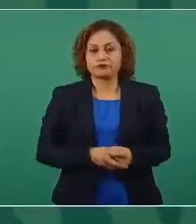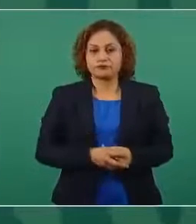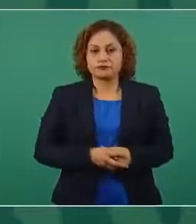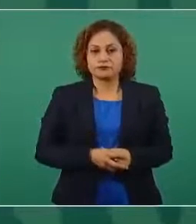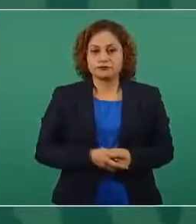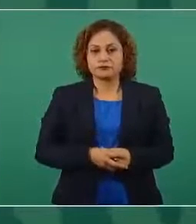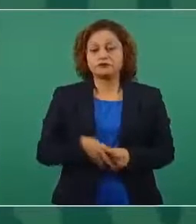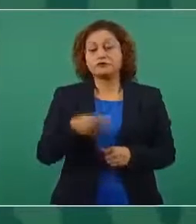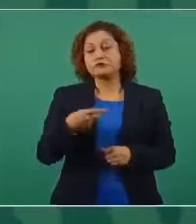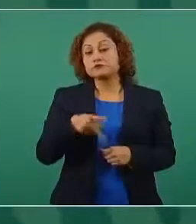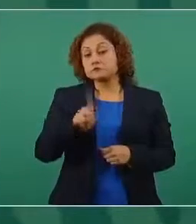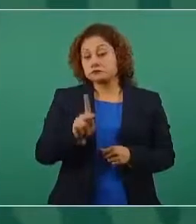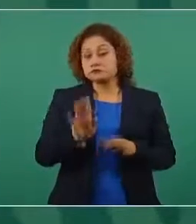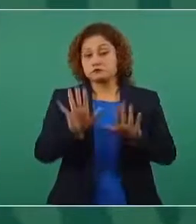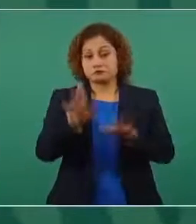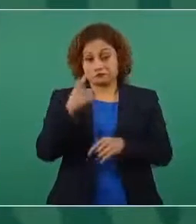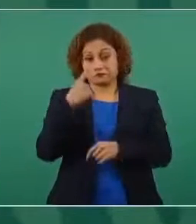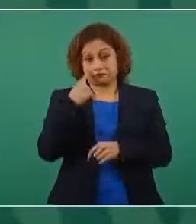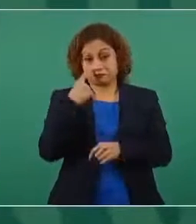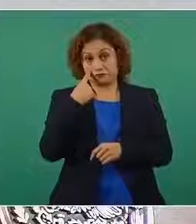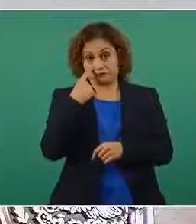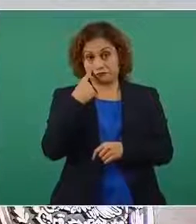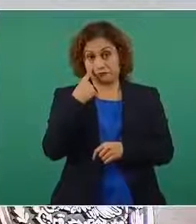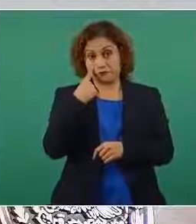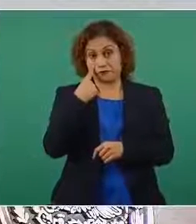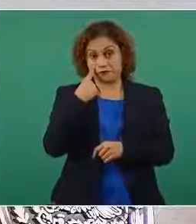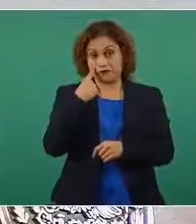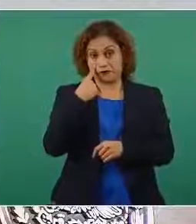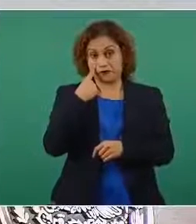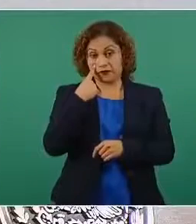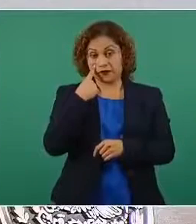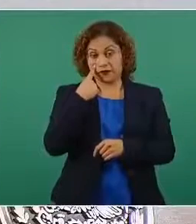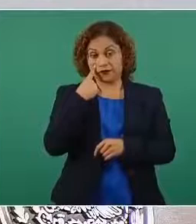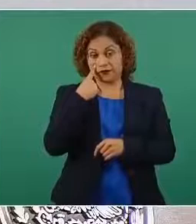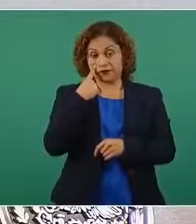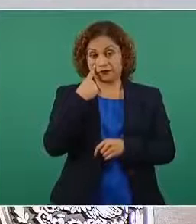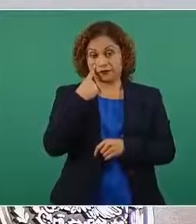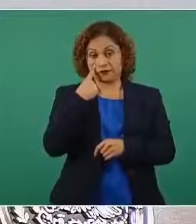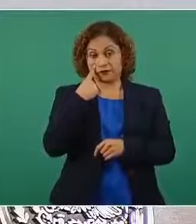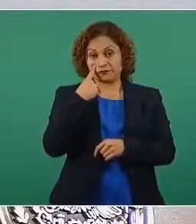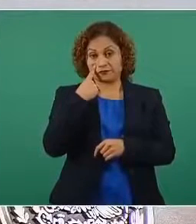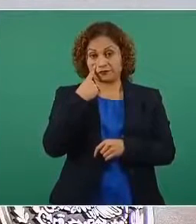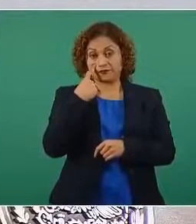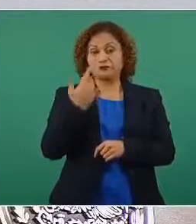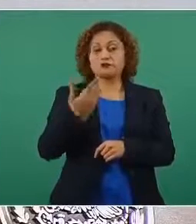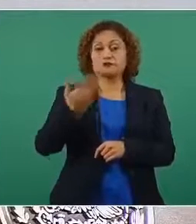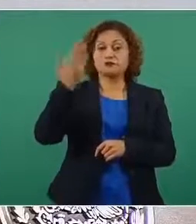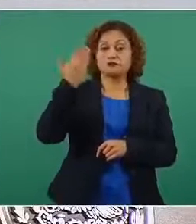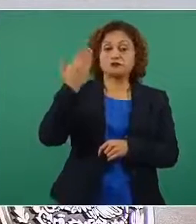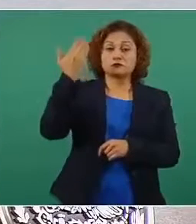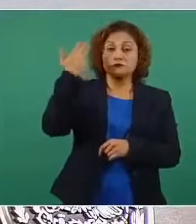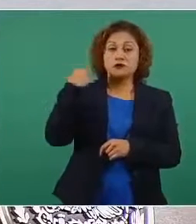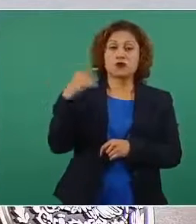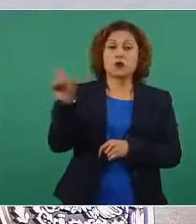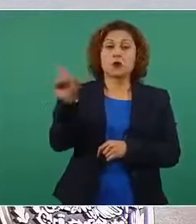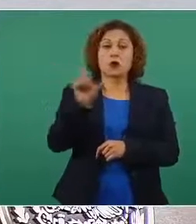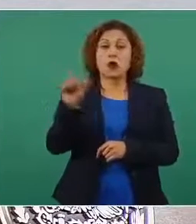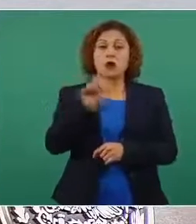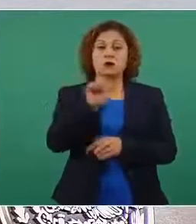a funcionar el Senado en la época de la reforma